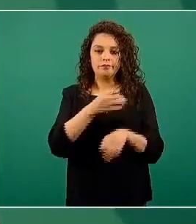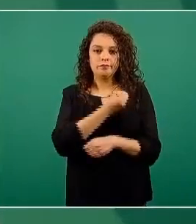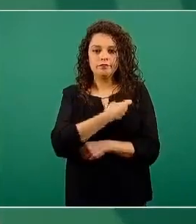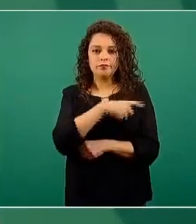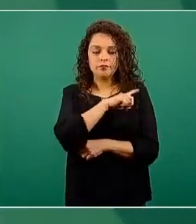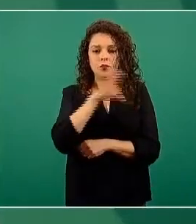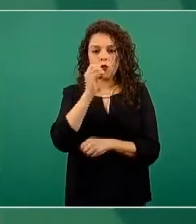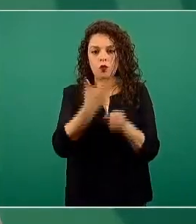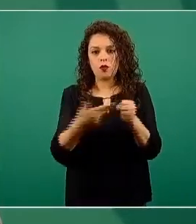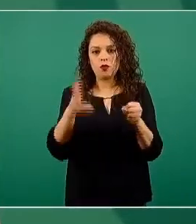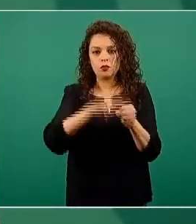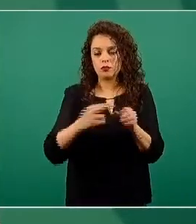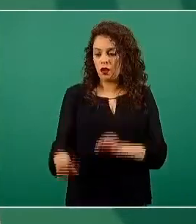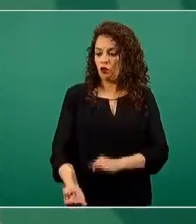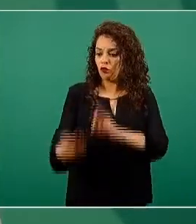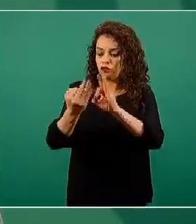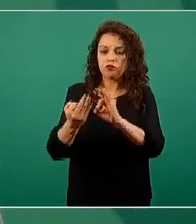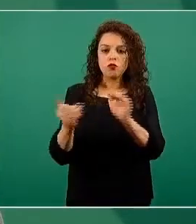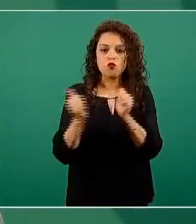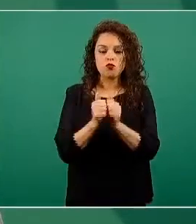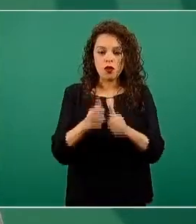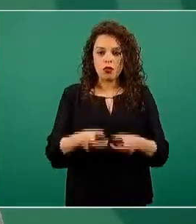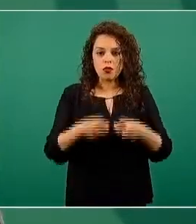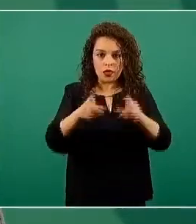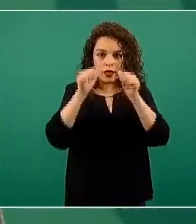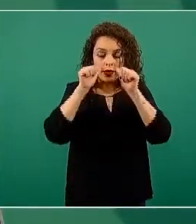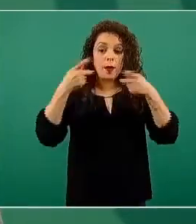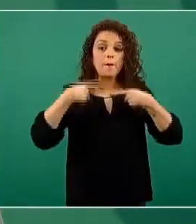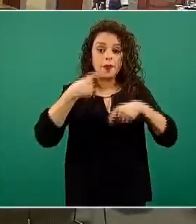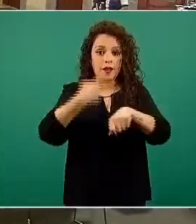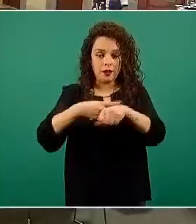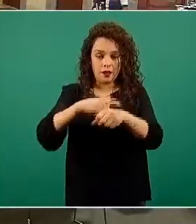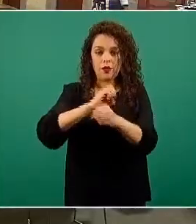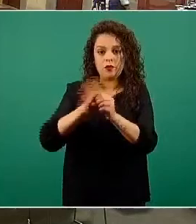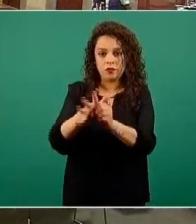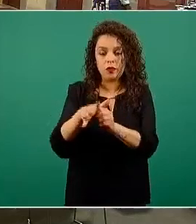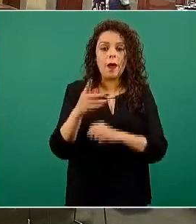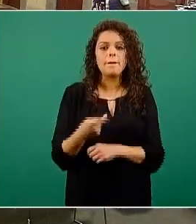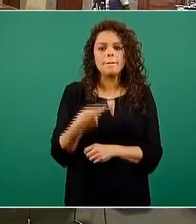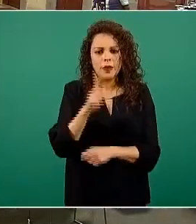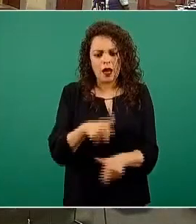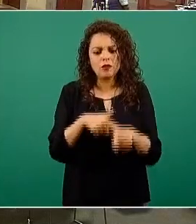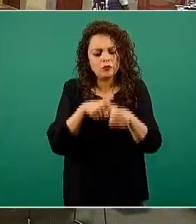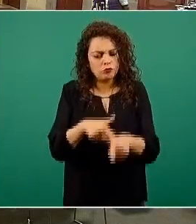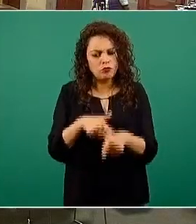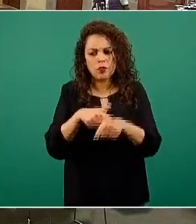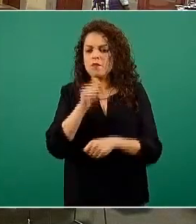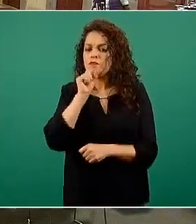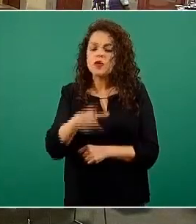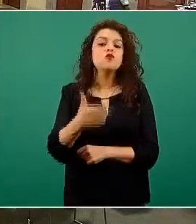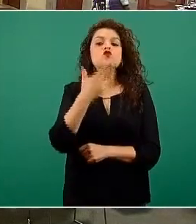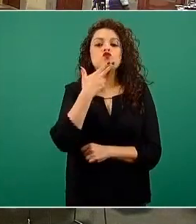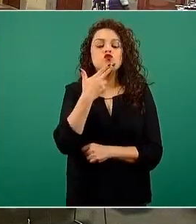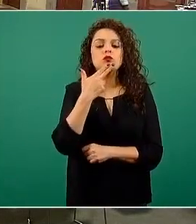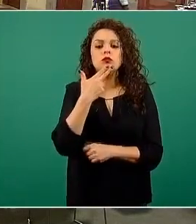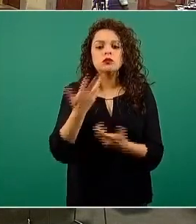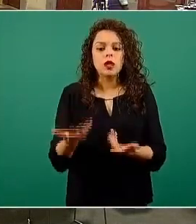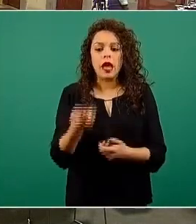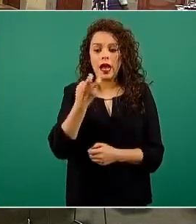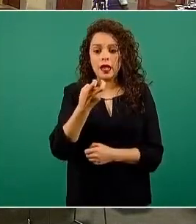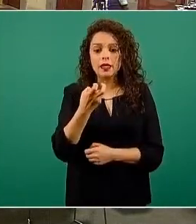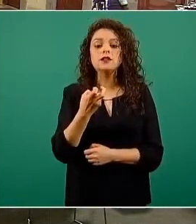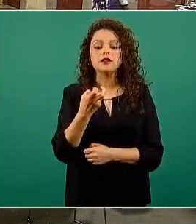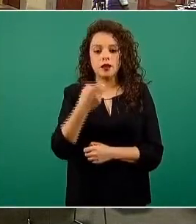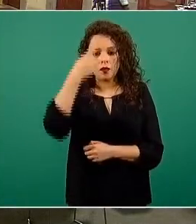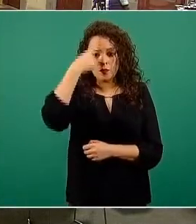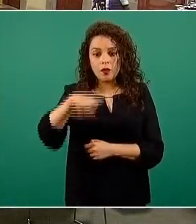línea, pero a la vez va a seguirse utilizando y va a seguir siendo la herramienta